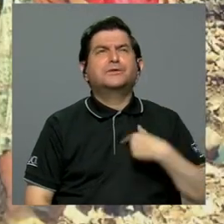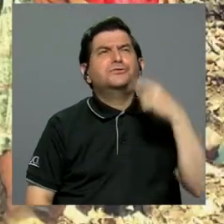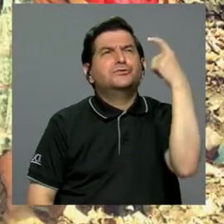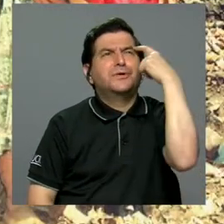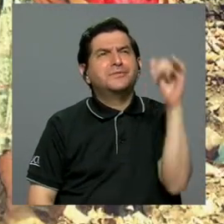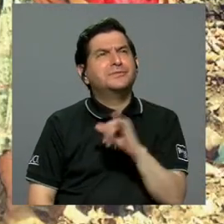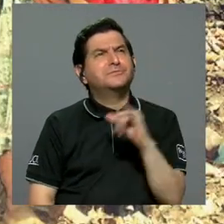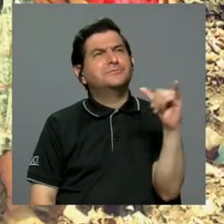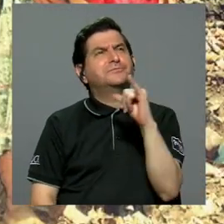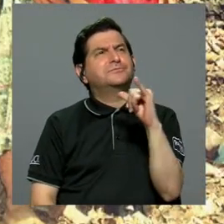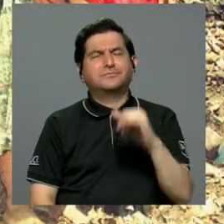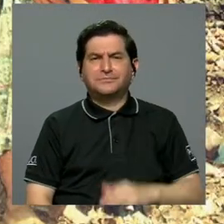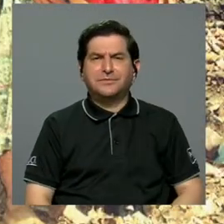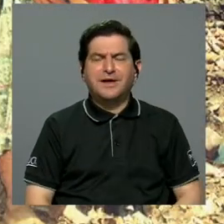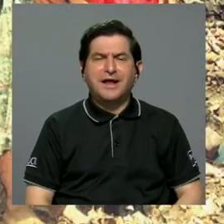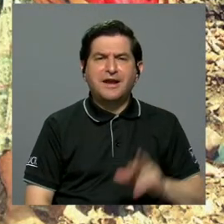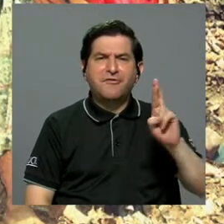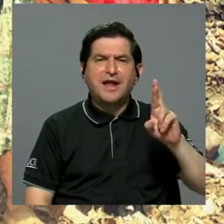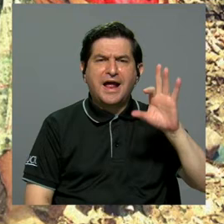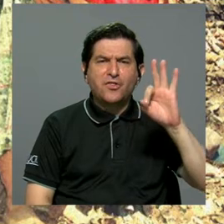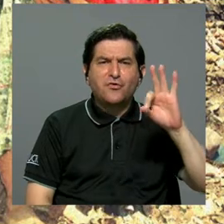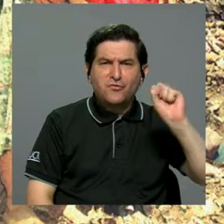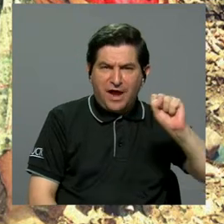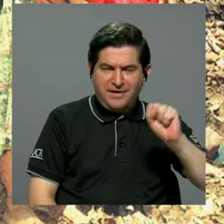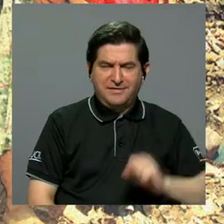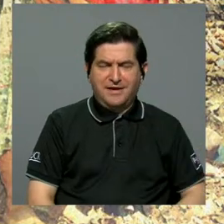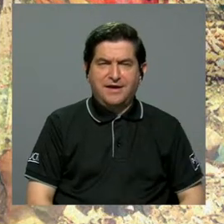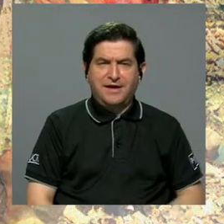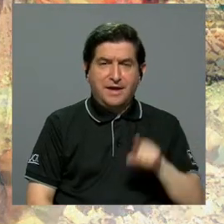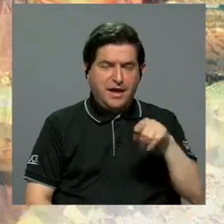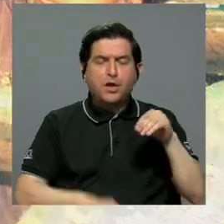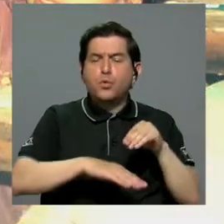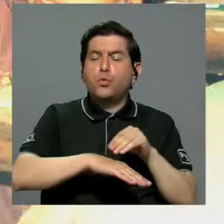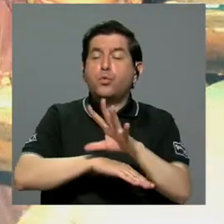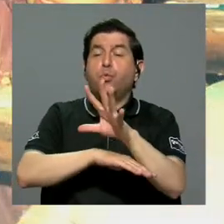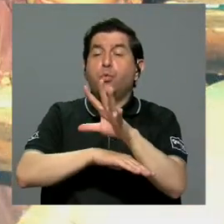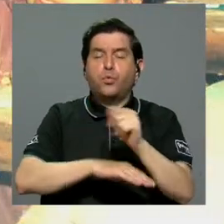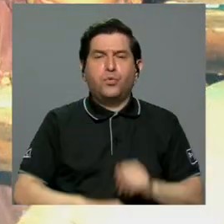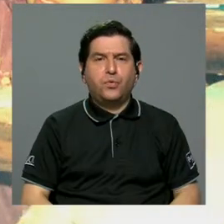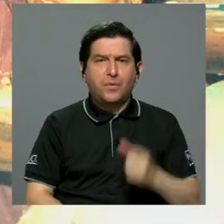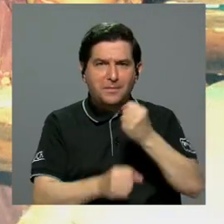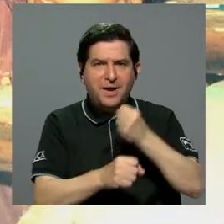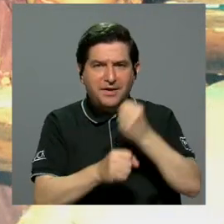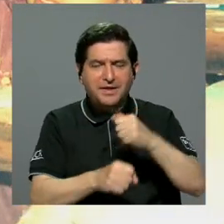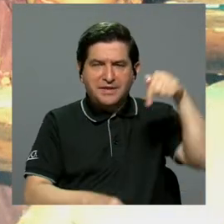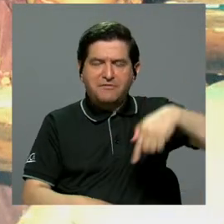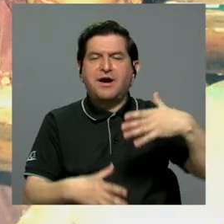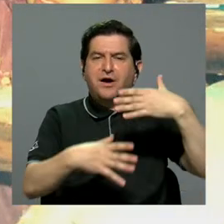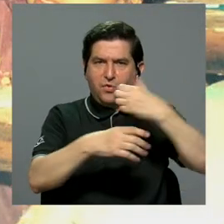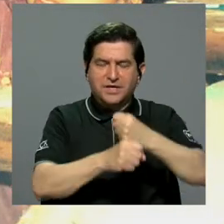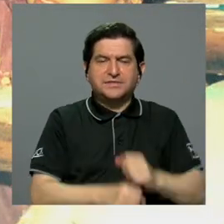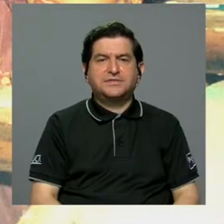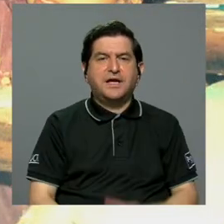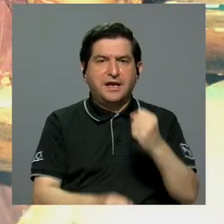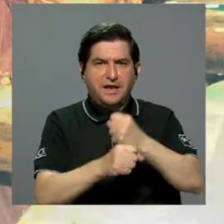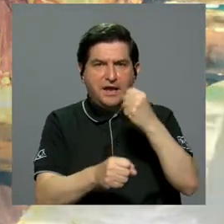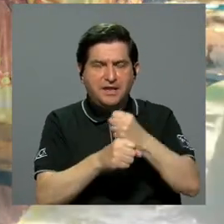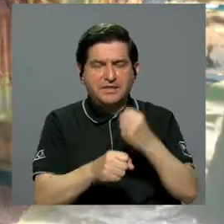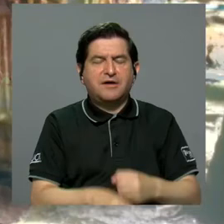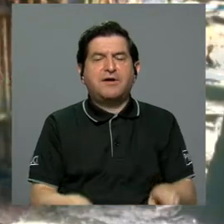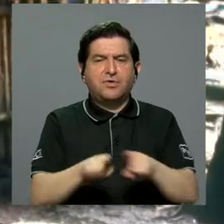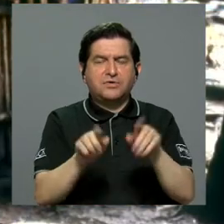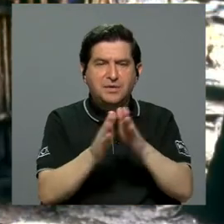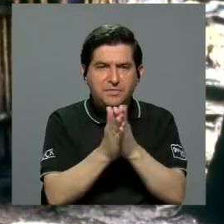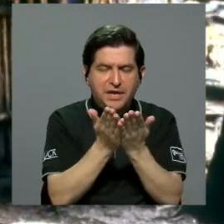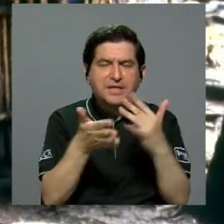yo pienso que también el Ricardo Falla es como una inspiración para el trabajo que hacemos acá, para el trabajo que hacemos en el